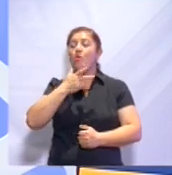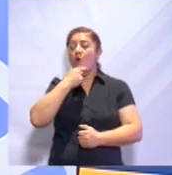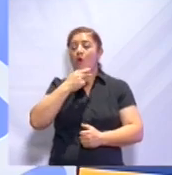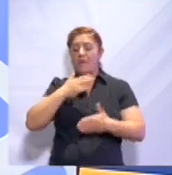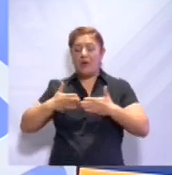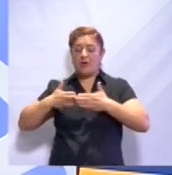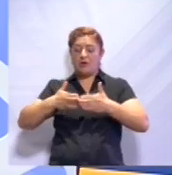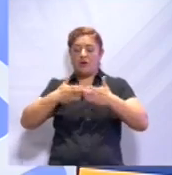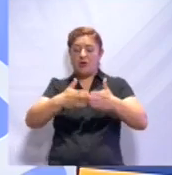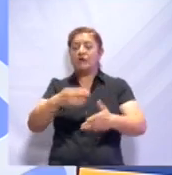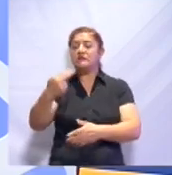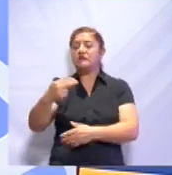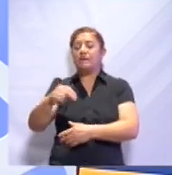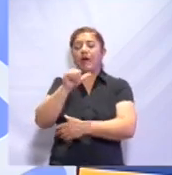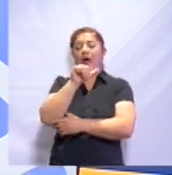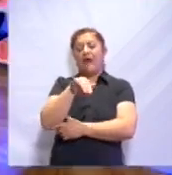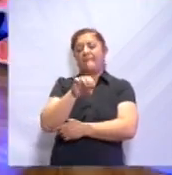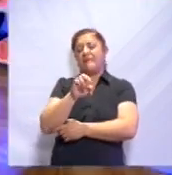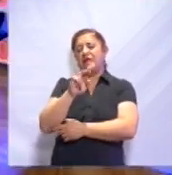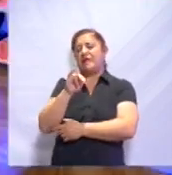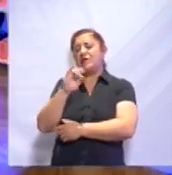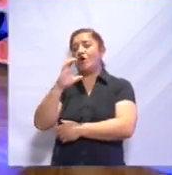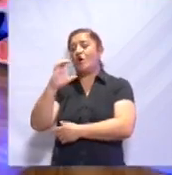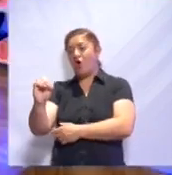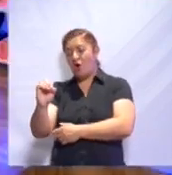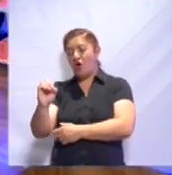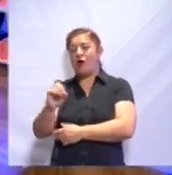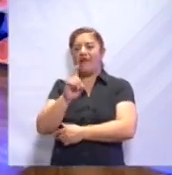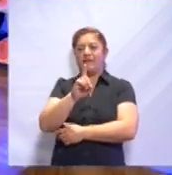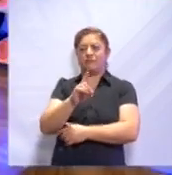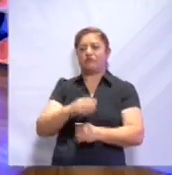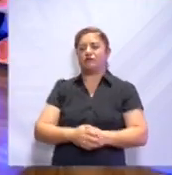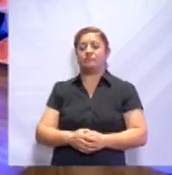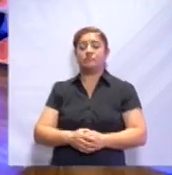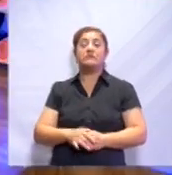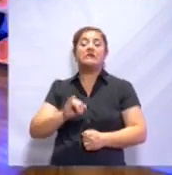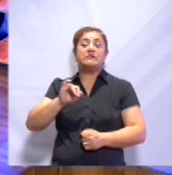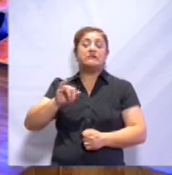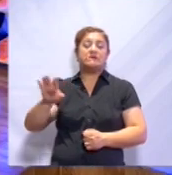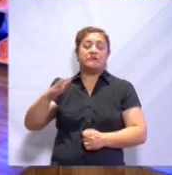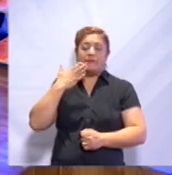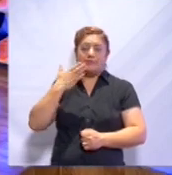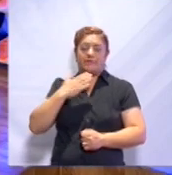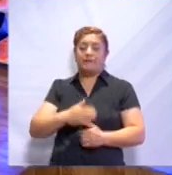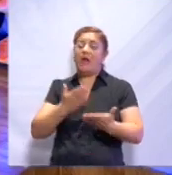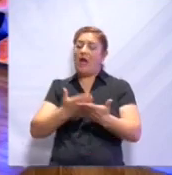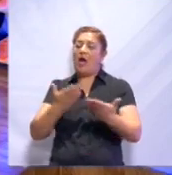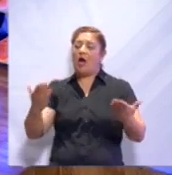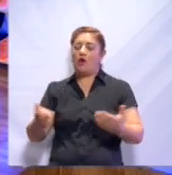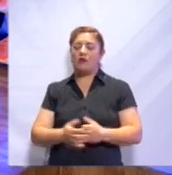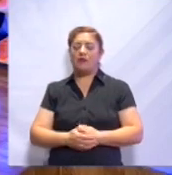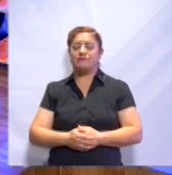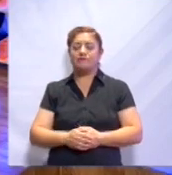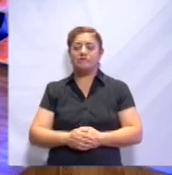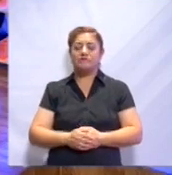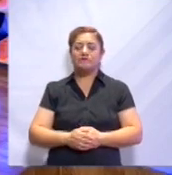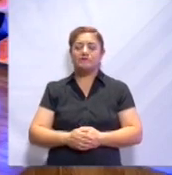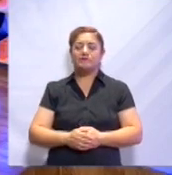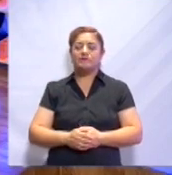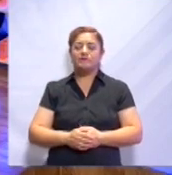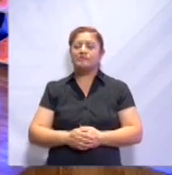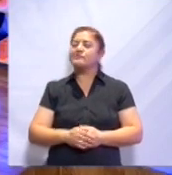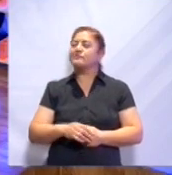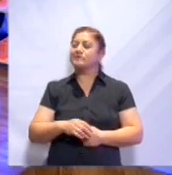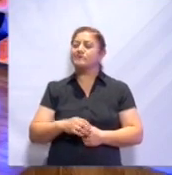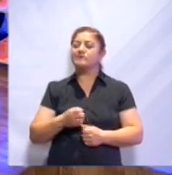Américo de Sput. Es correcto. Y ahora, bueno, ahí te va la otra pista. Perfecto. lanzamos? Sí. Ok,